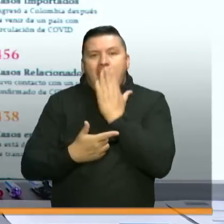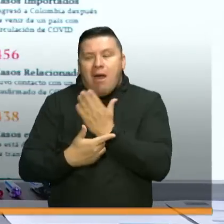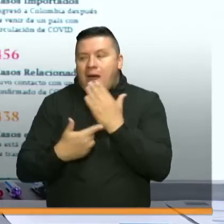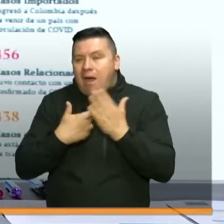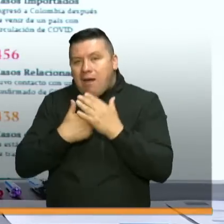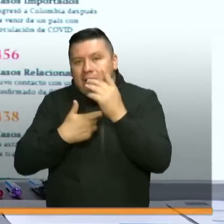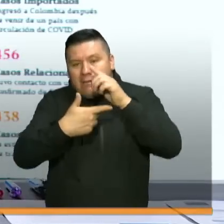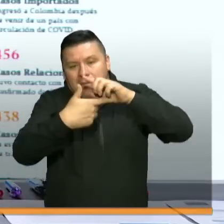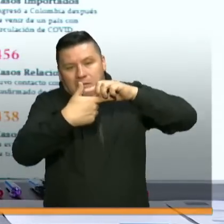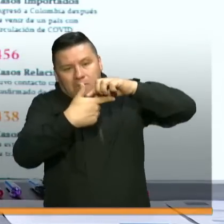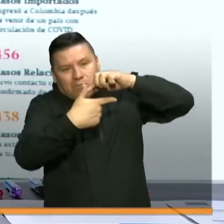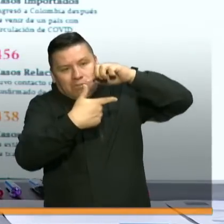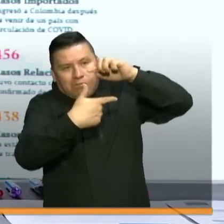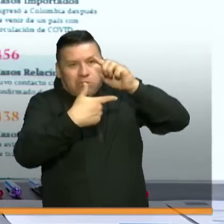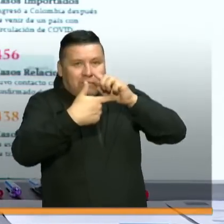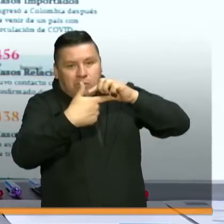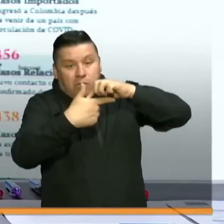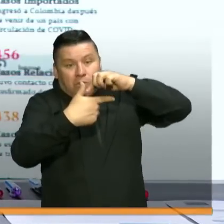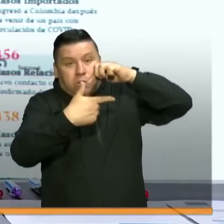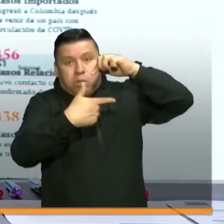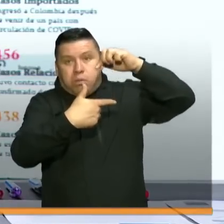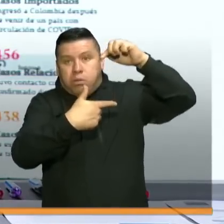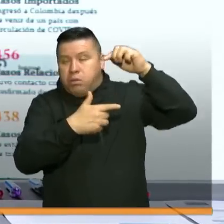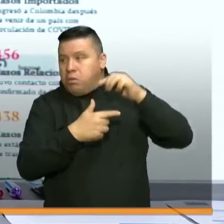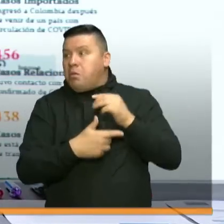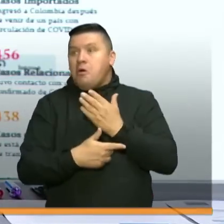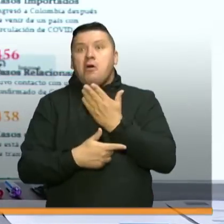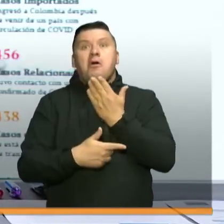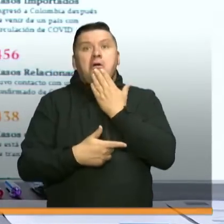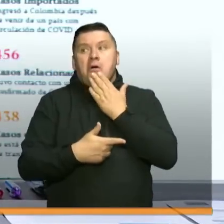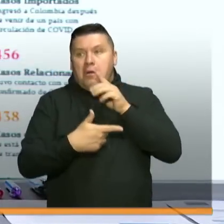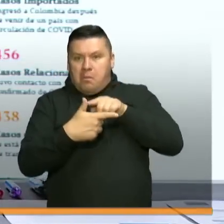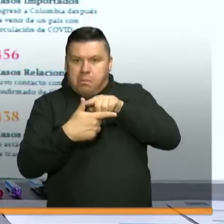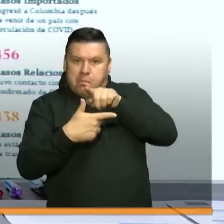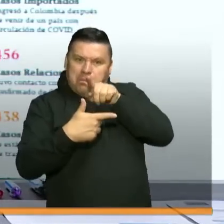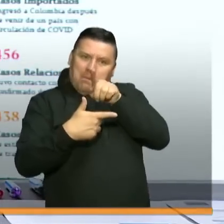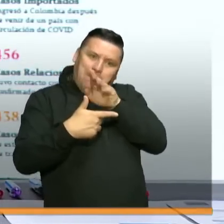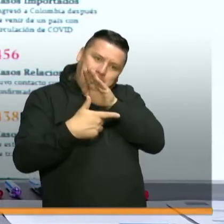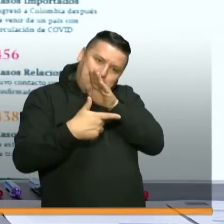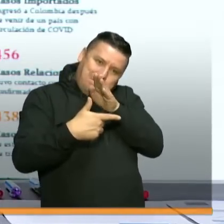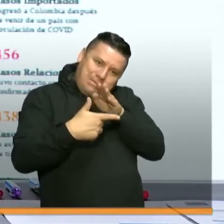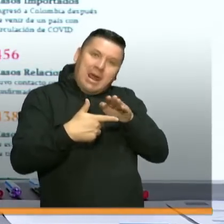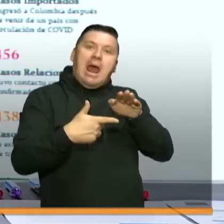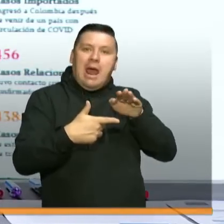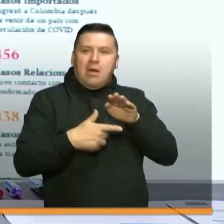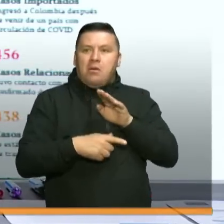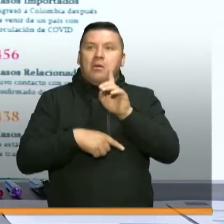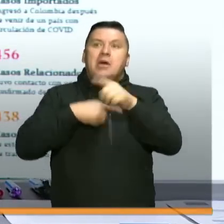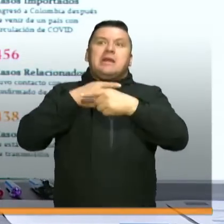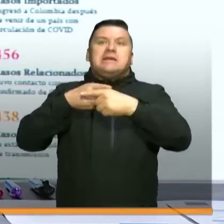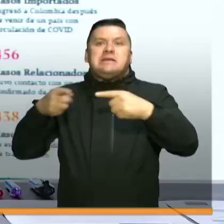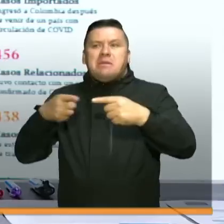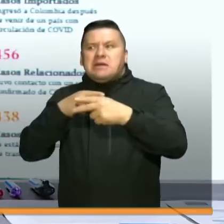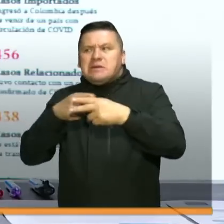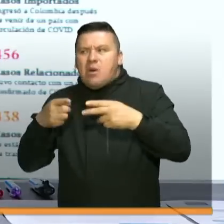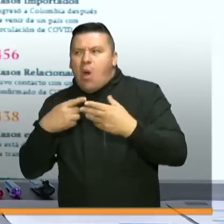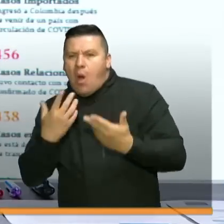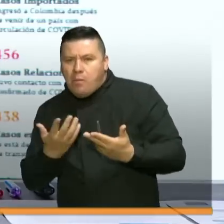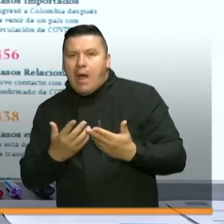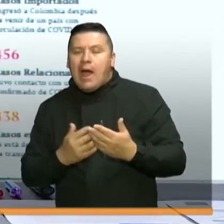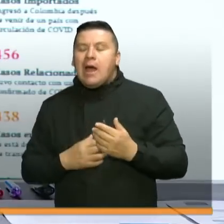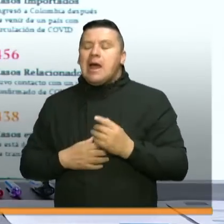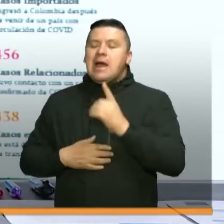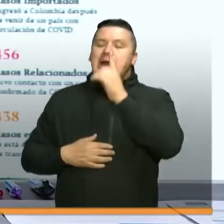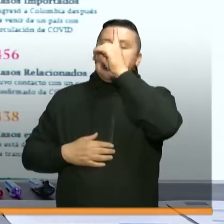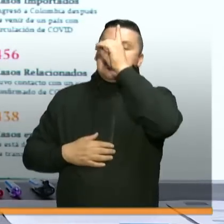en nuestro país, para nosotros a ver si la hemos aplanado lo suficiente, cómo se proyectan las semanas que vienen y en ese sentido tomaremos